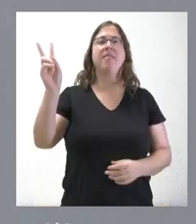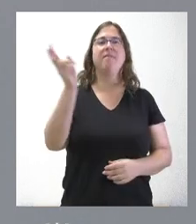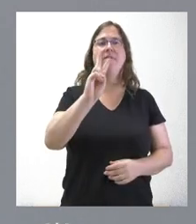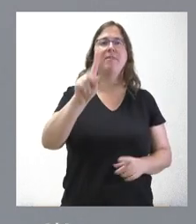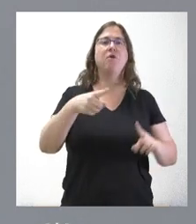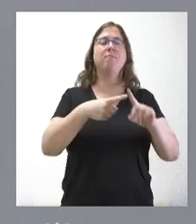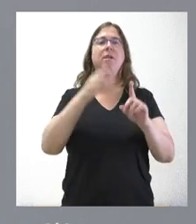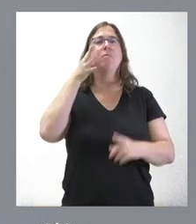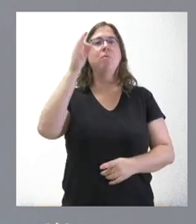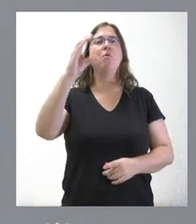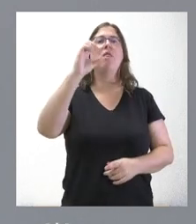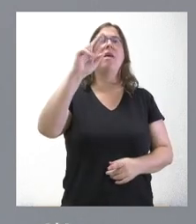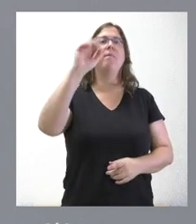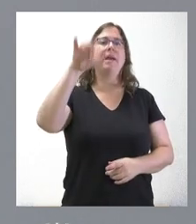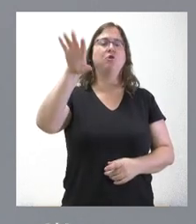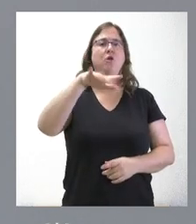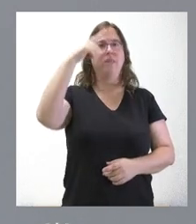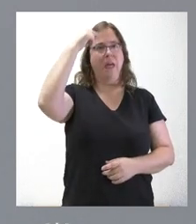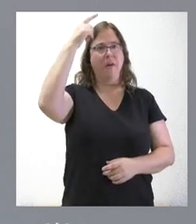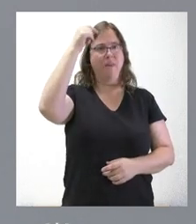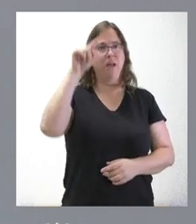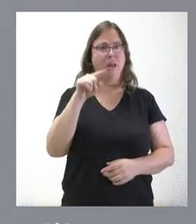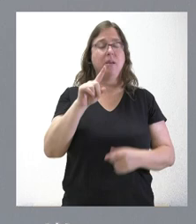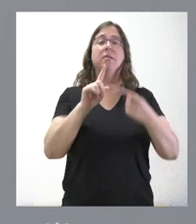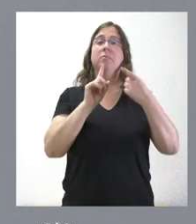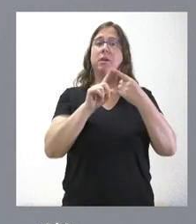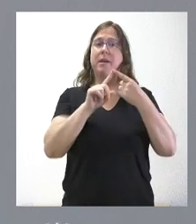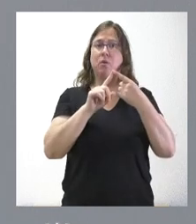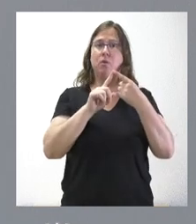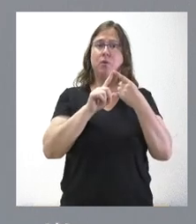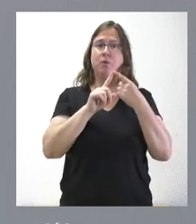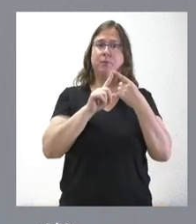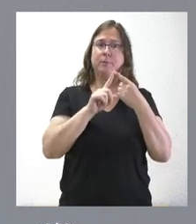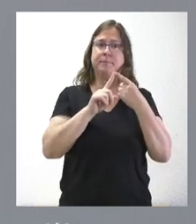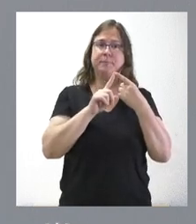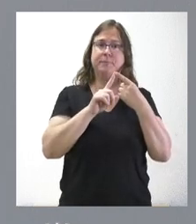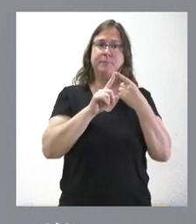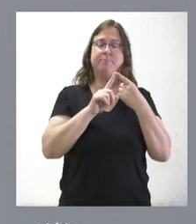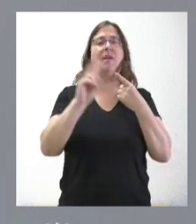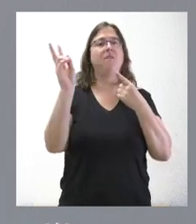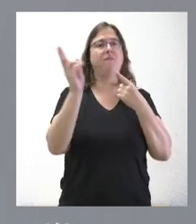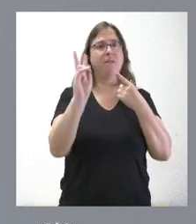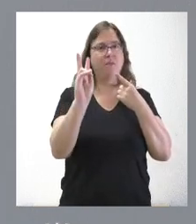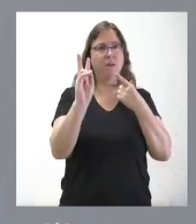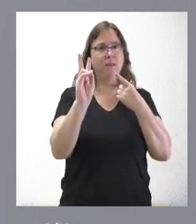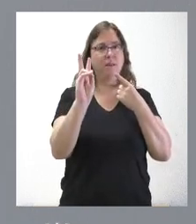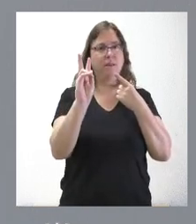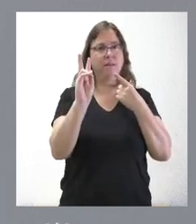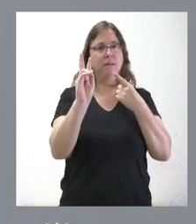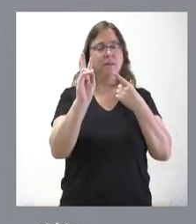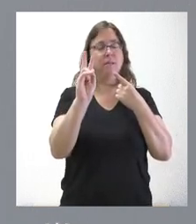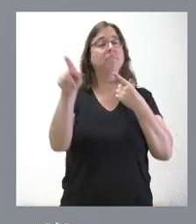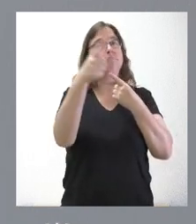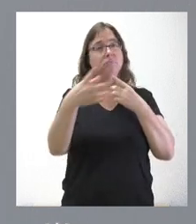Cebreros, en Ávila. El primero de ellos es Valladolid, ambos